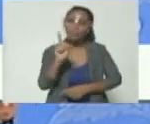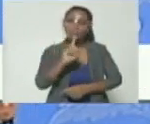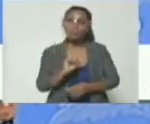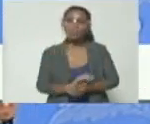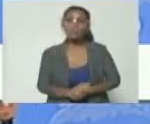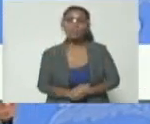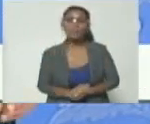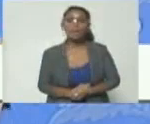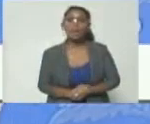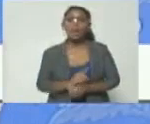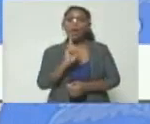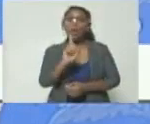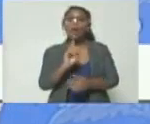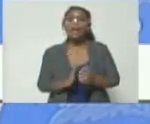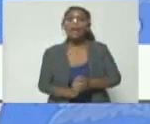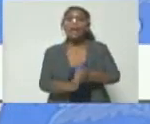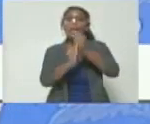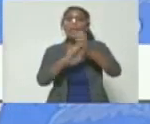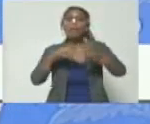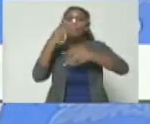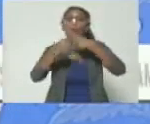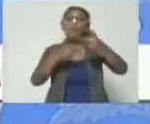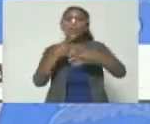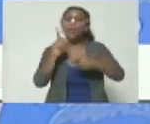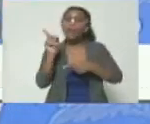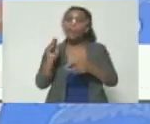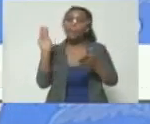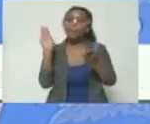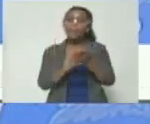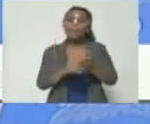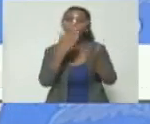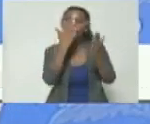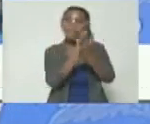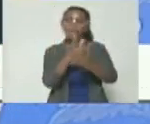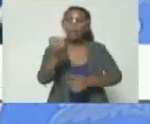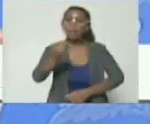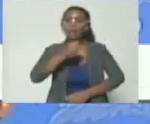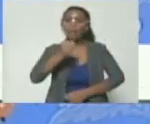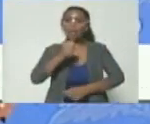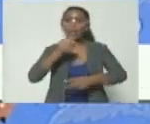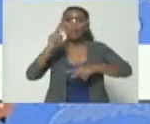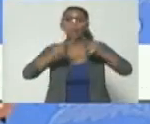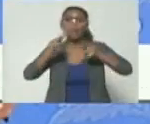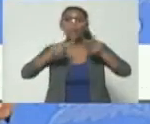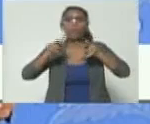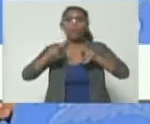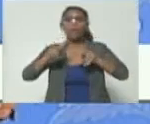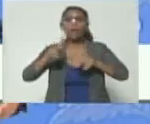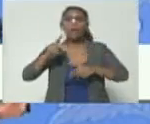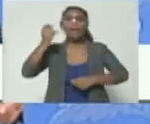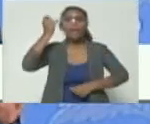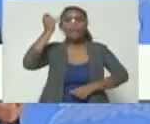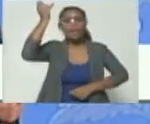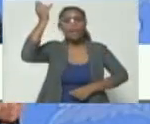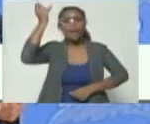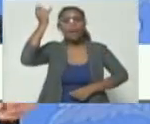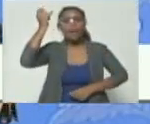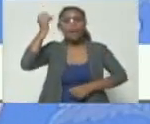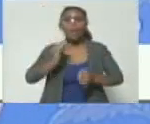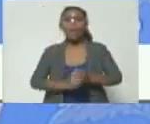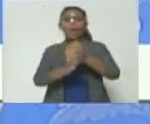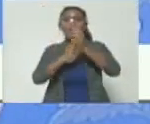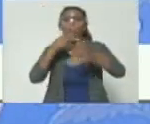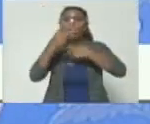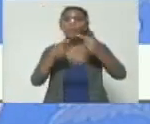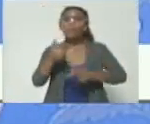Un dirigente político es quien se planta frente a los medios de comunicación y expone una idea. Un dirigente político es